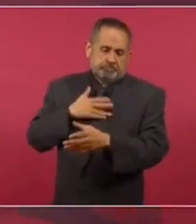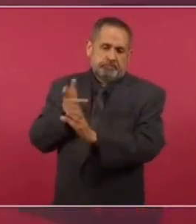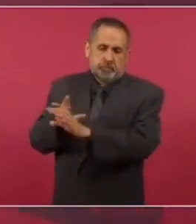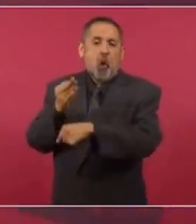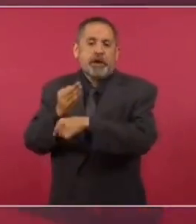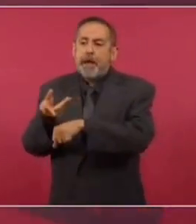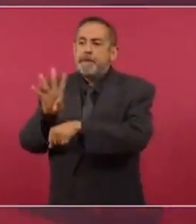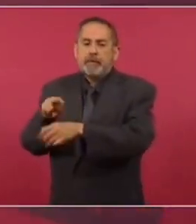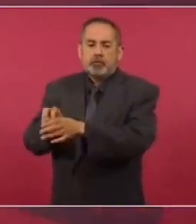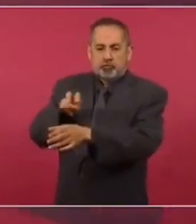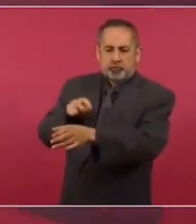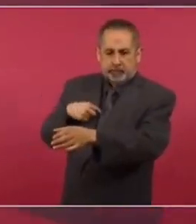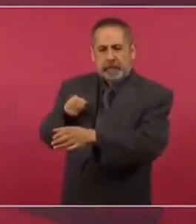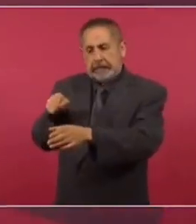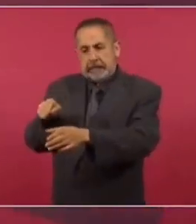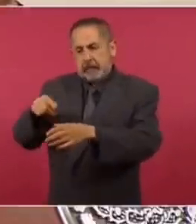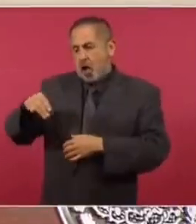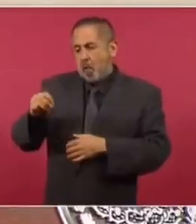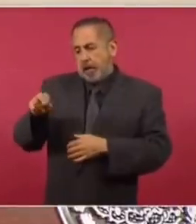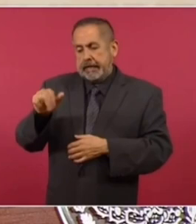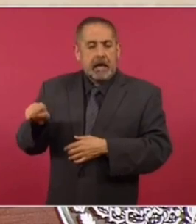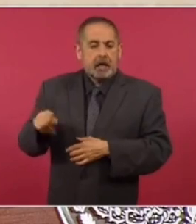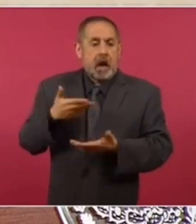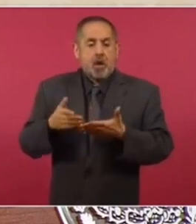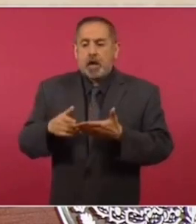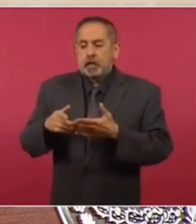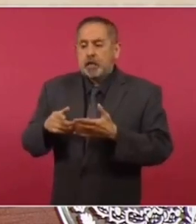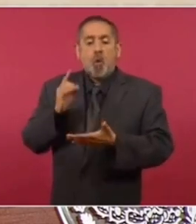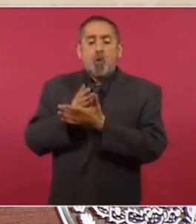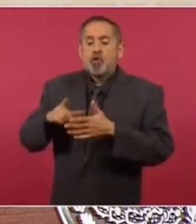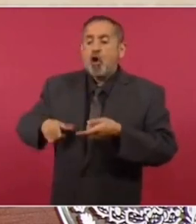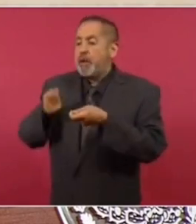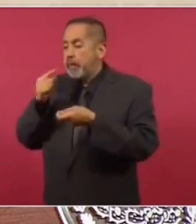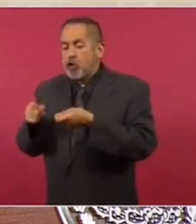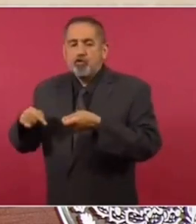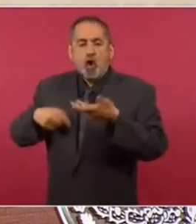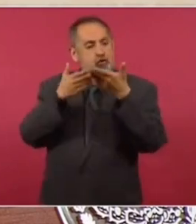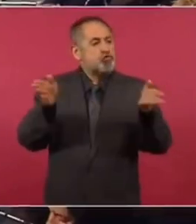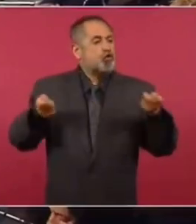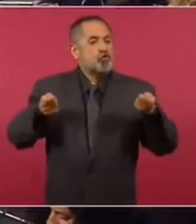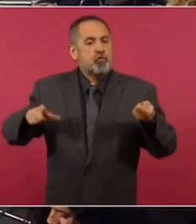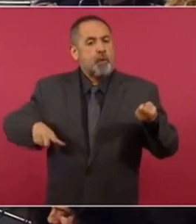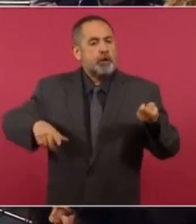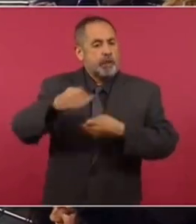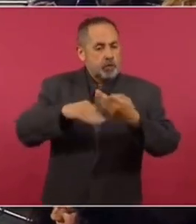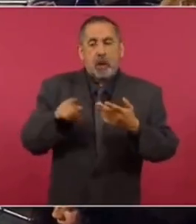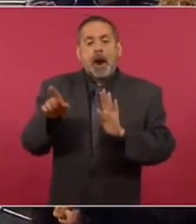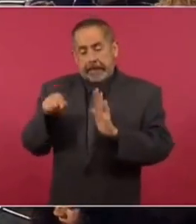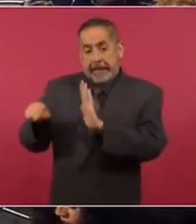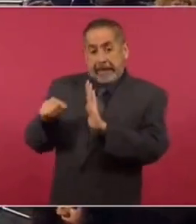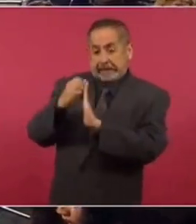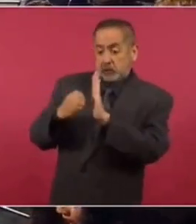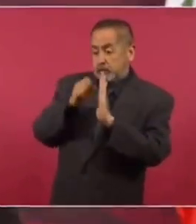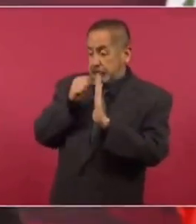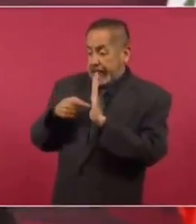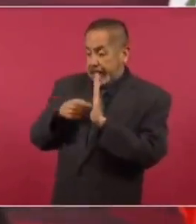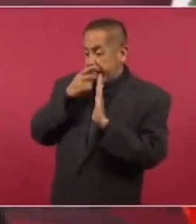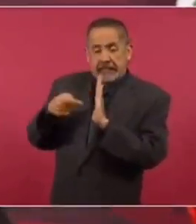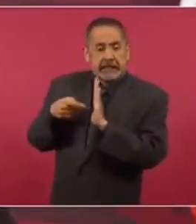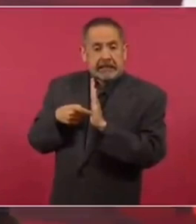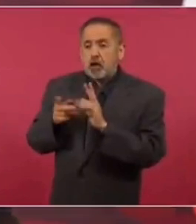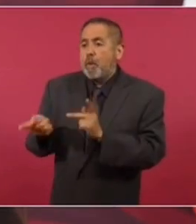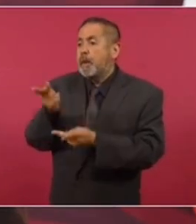pertenezco pero tengo licencia, porque ahora gobierno para todos, pues ahí ya en el estatuto está establecido que es